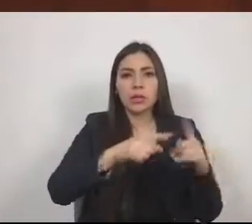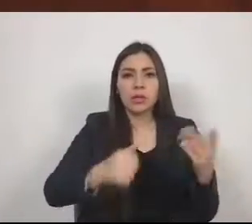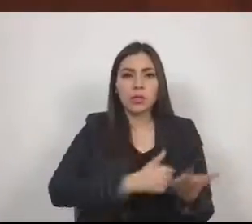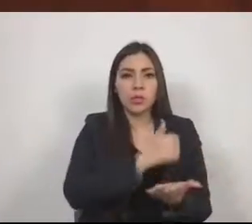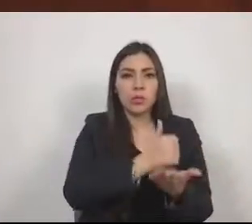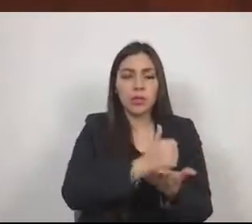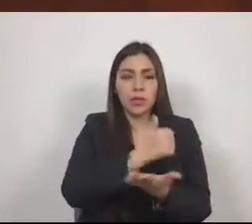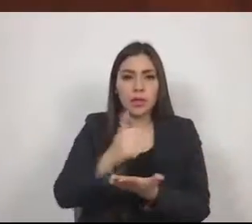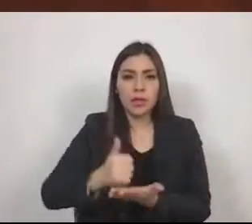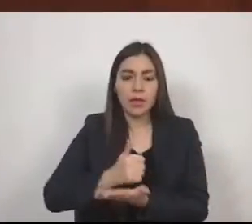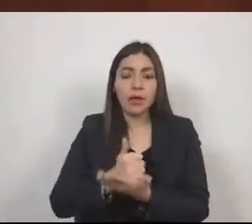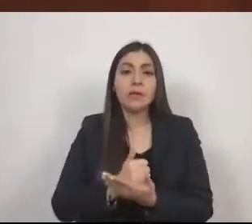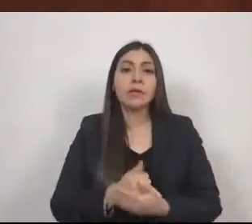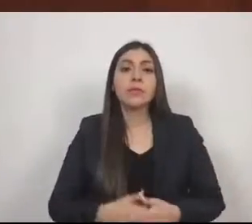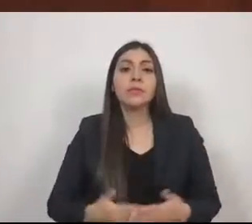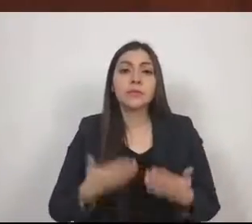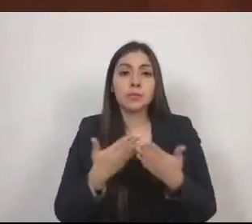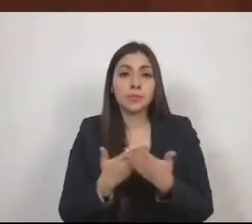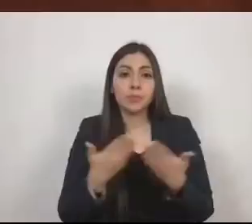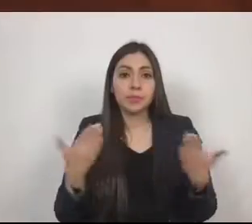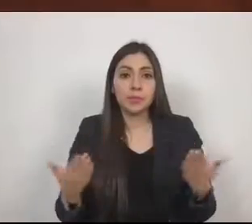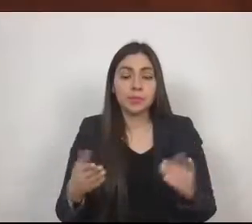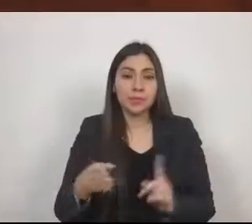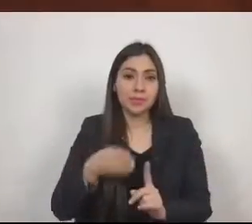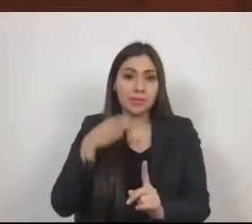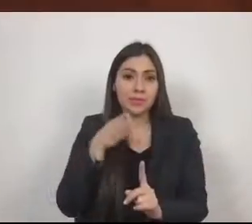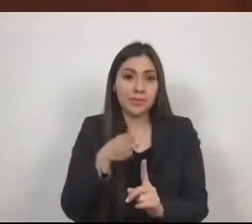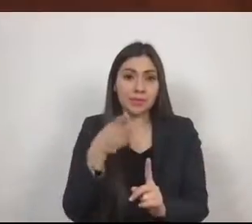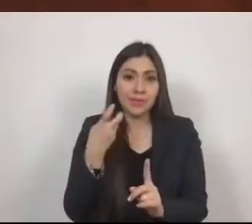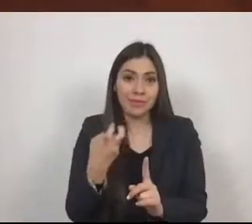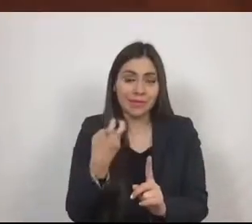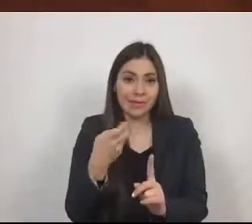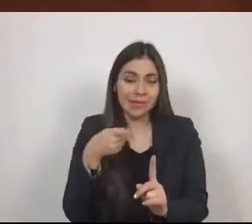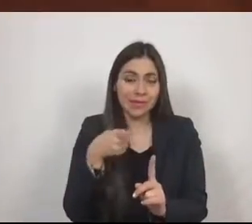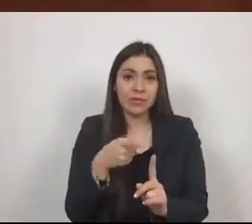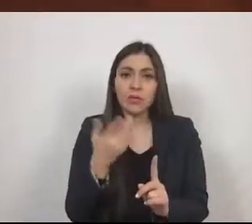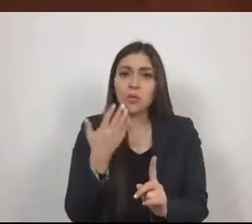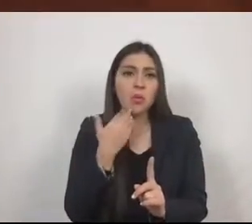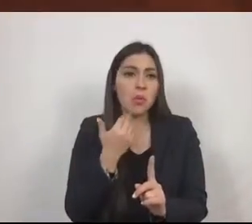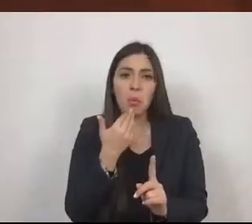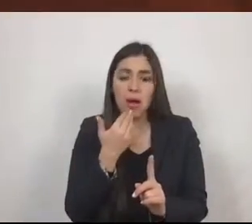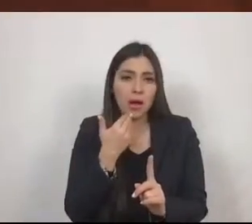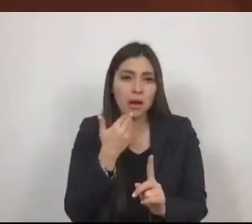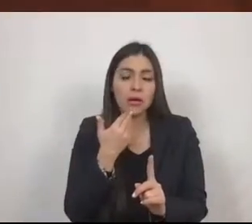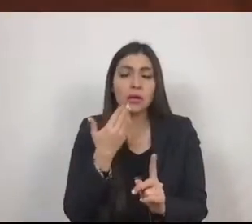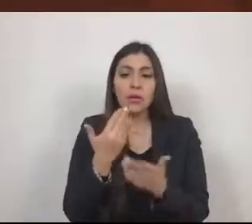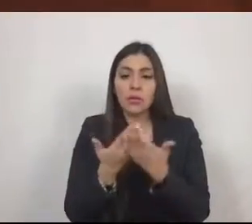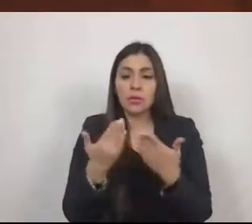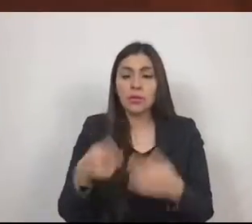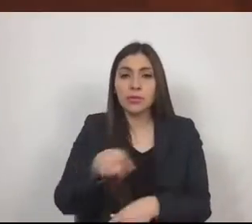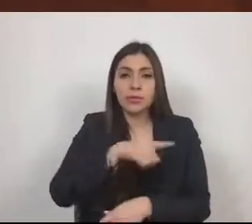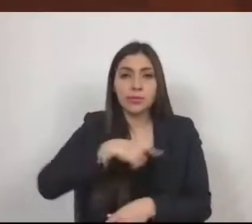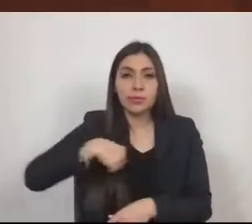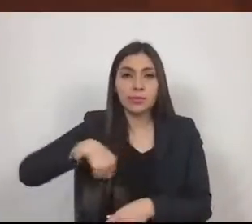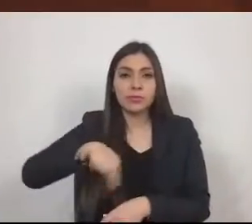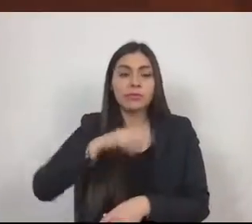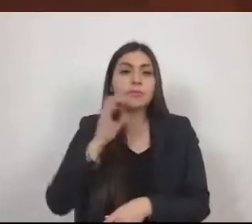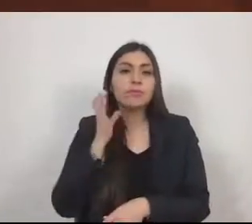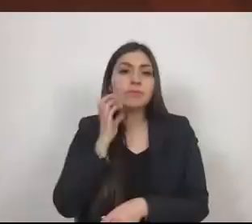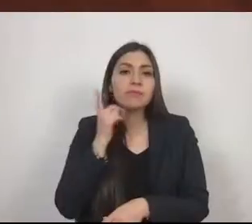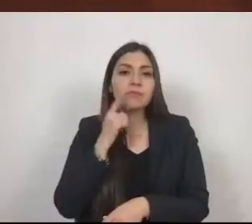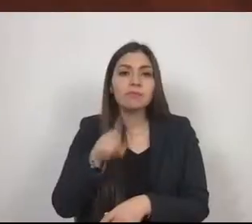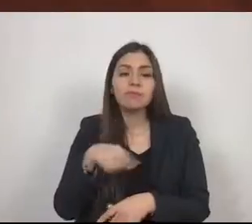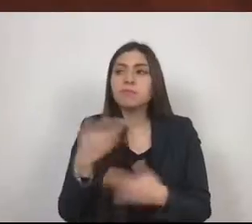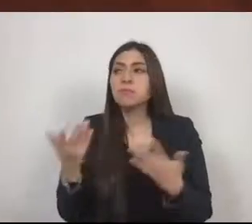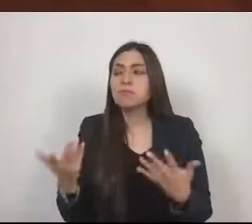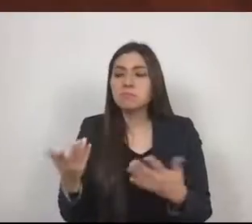Actualmente este cuerpo legal no existe y por ello en este trabajo parlamentario se plantea la necesidad